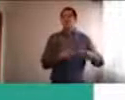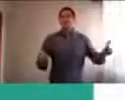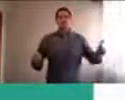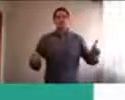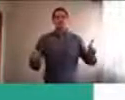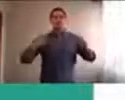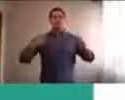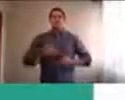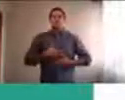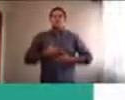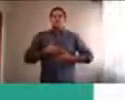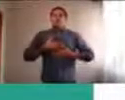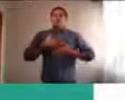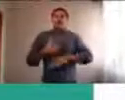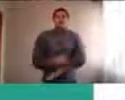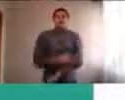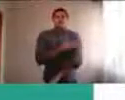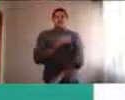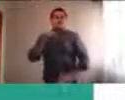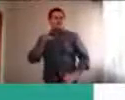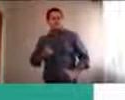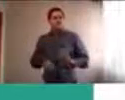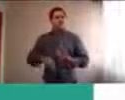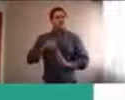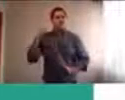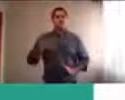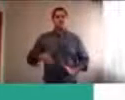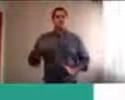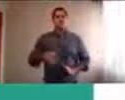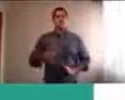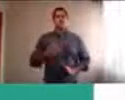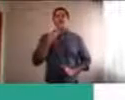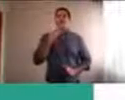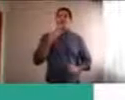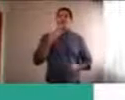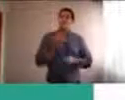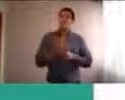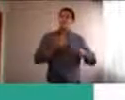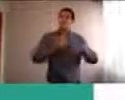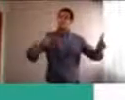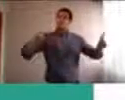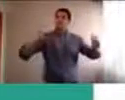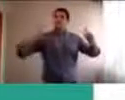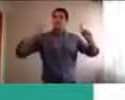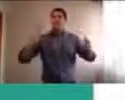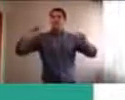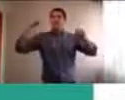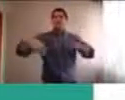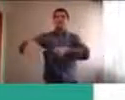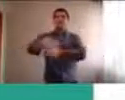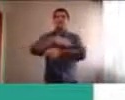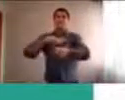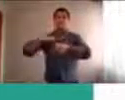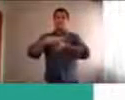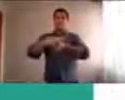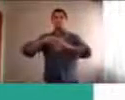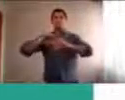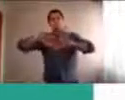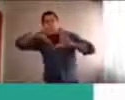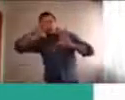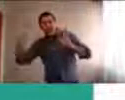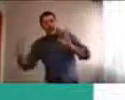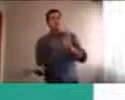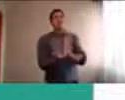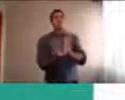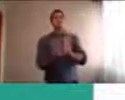hay otros que yo creo, y con Jim estamos las dos alineadas y convencidas, que esta situación mundial va a hacer que empiece